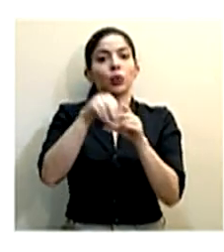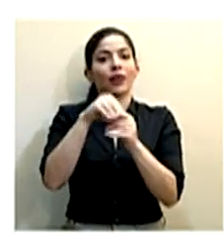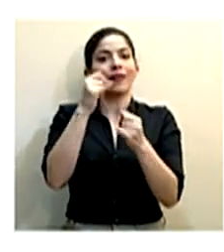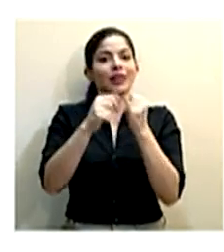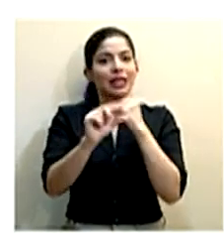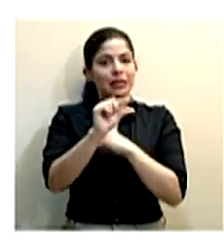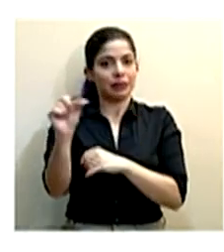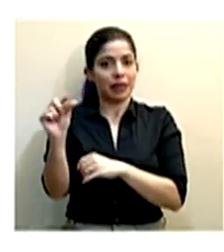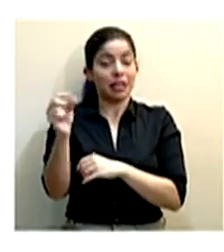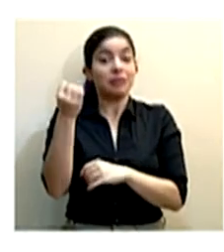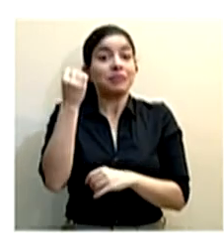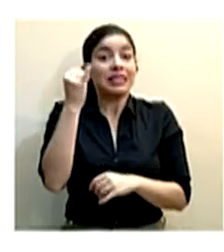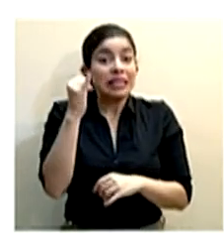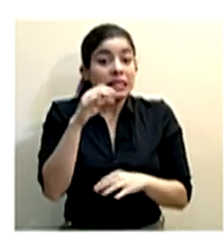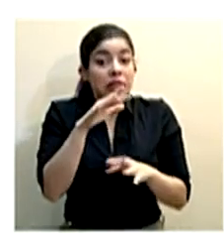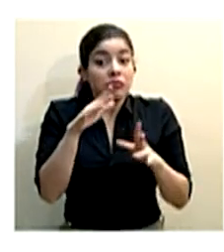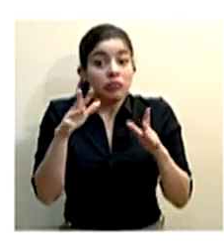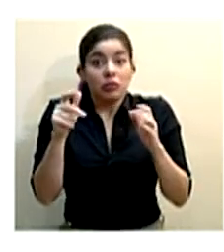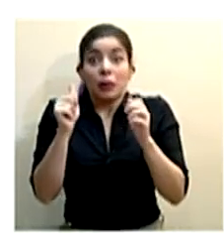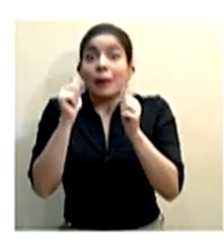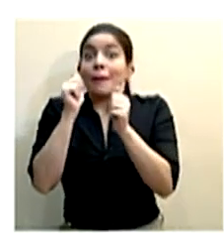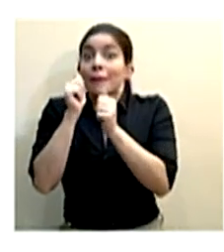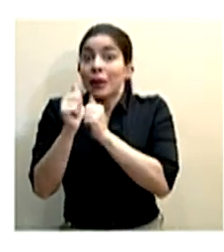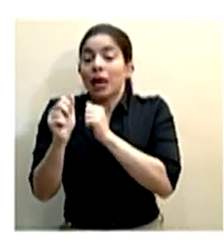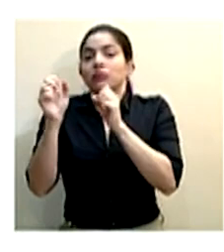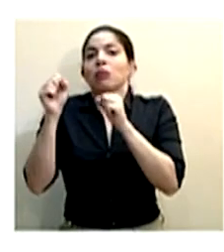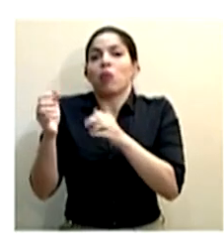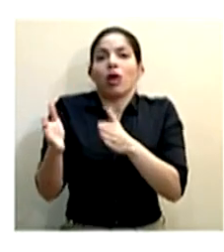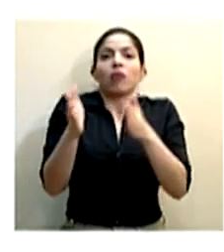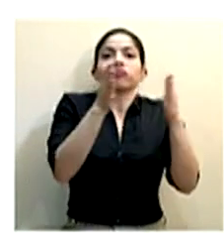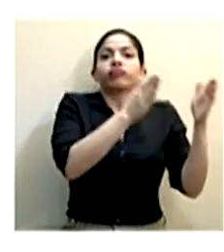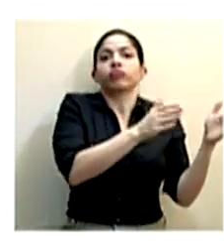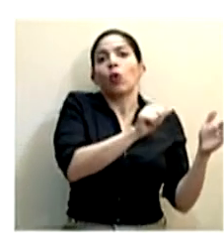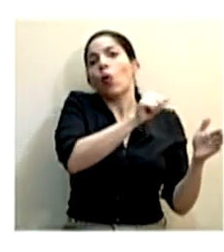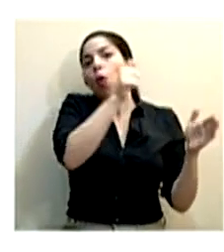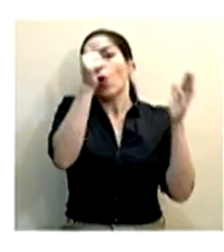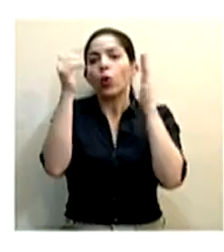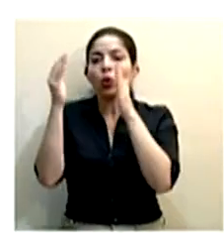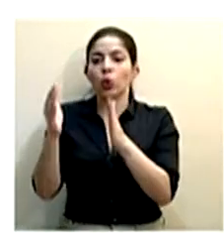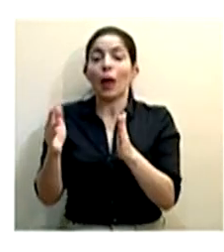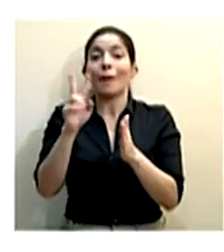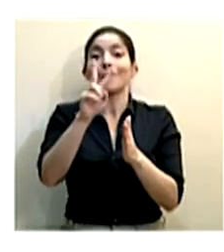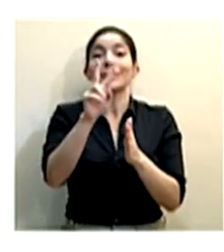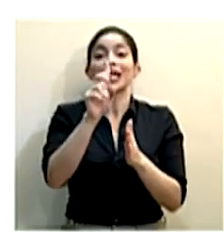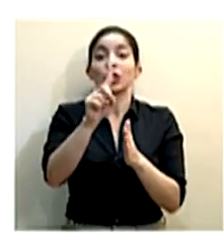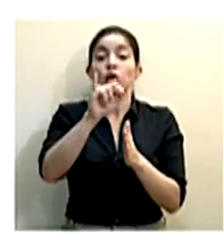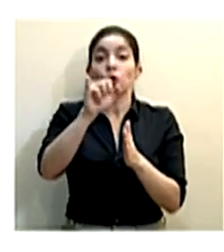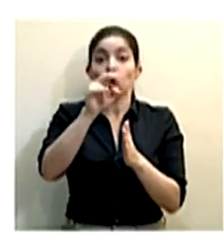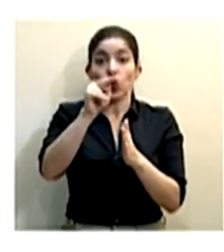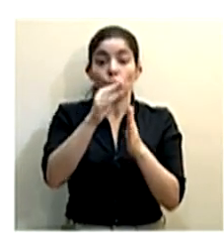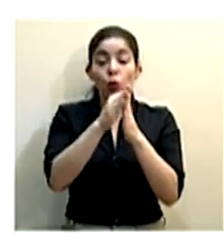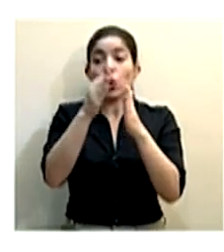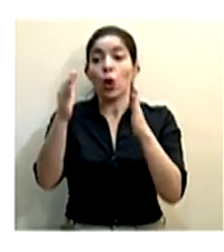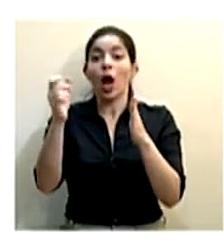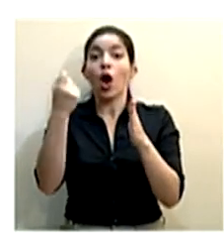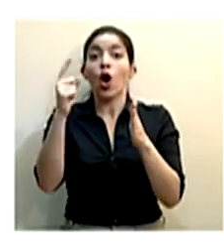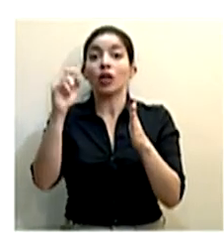Si logramos pasar esa etapa podríamos avanzar entonces a el 21 de junio al 11 de julio,